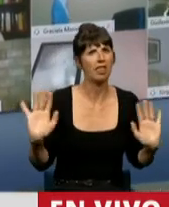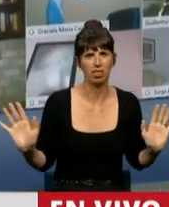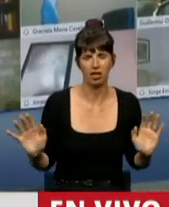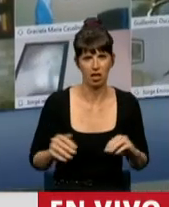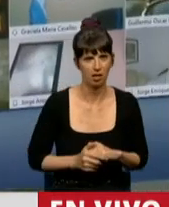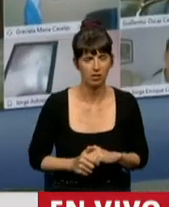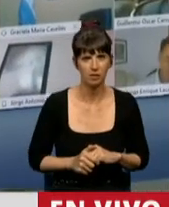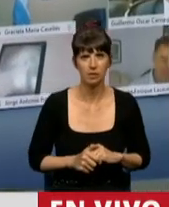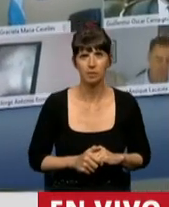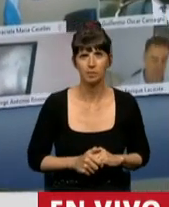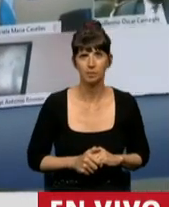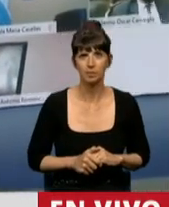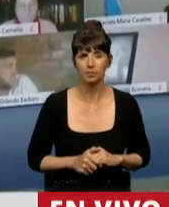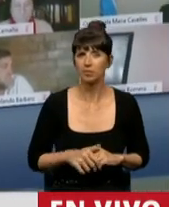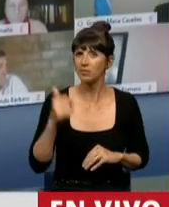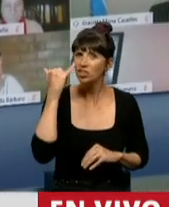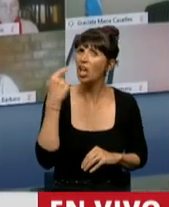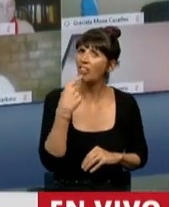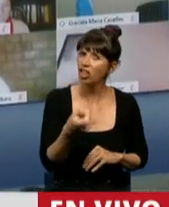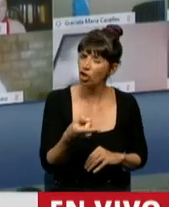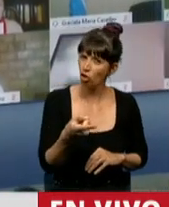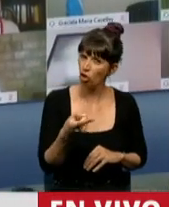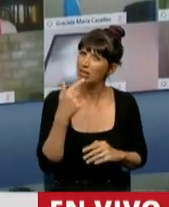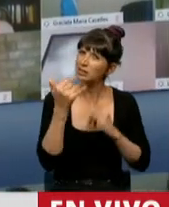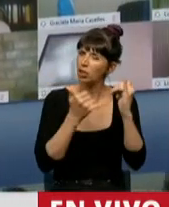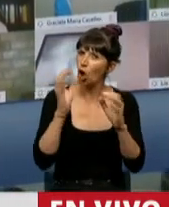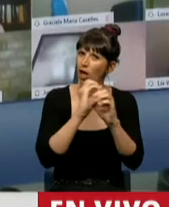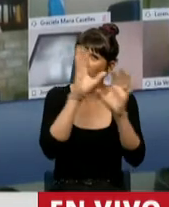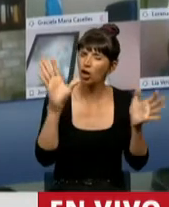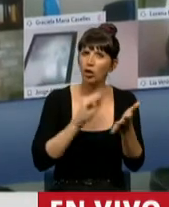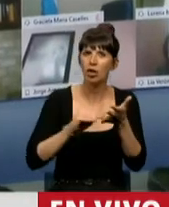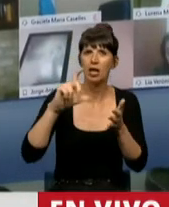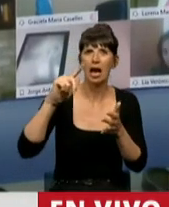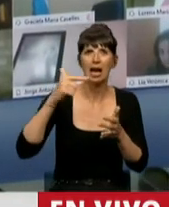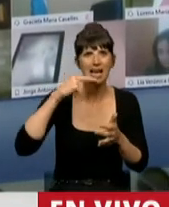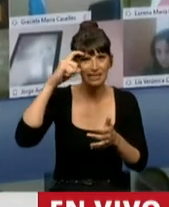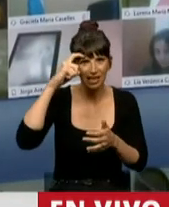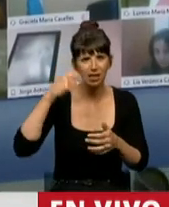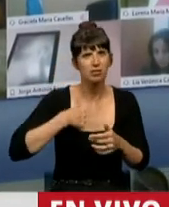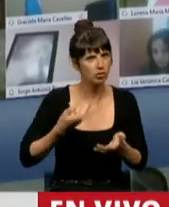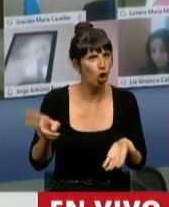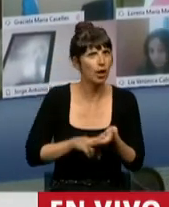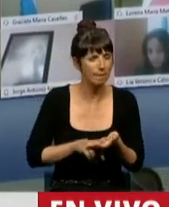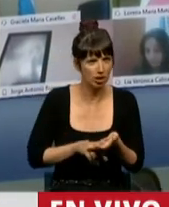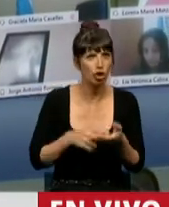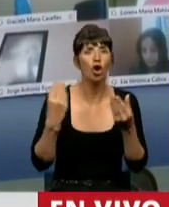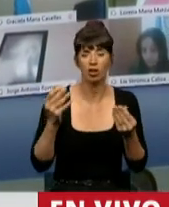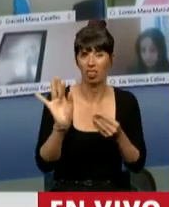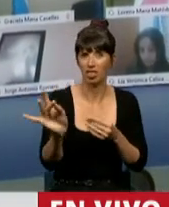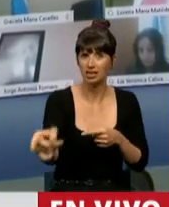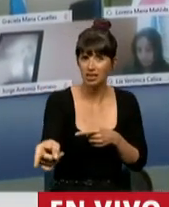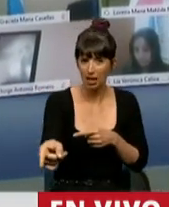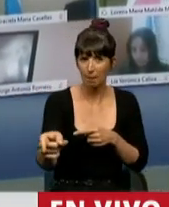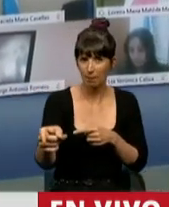activos del Fondo de Garantía. Ya lo dijo perfectamente el diputado Cacace y lo vuelvo a recalcar que para diciembre